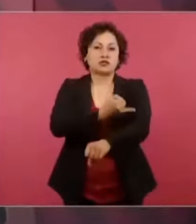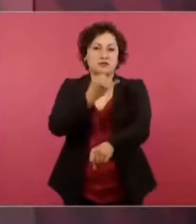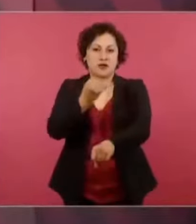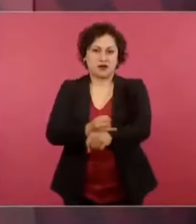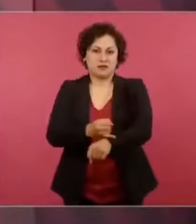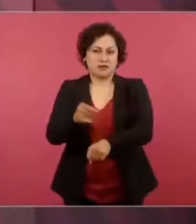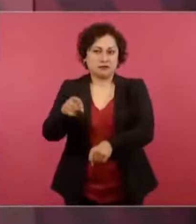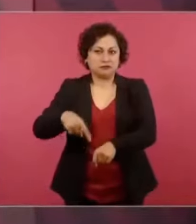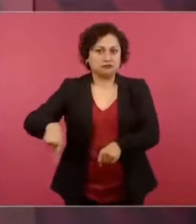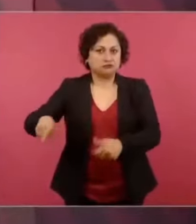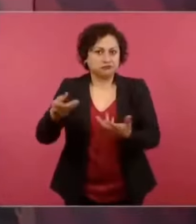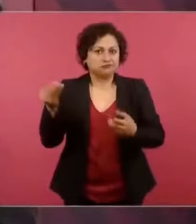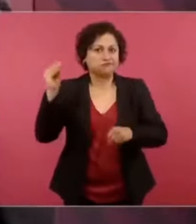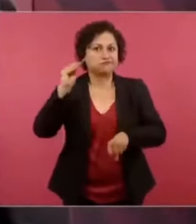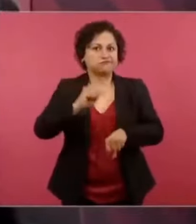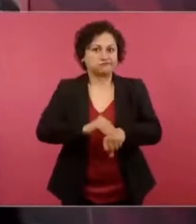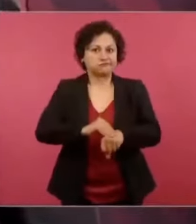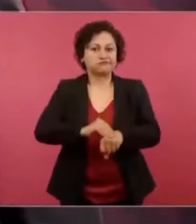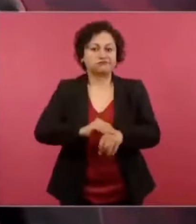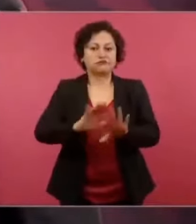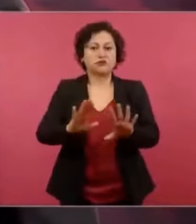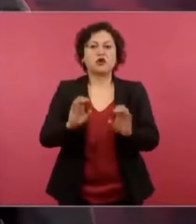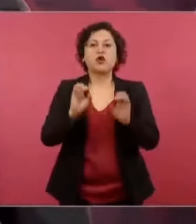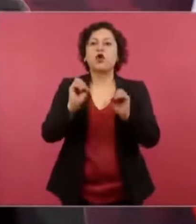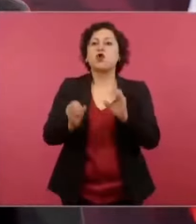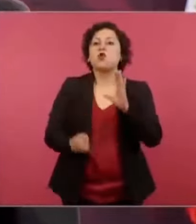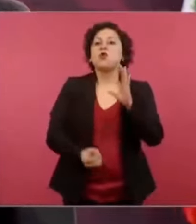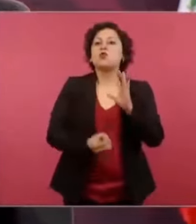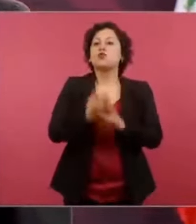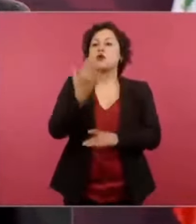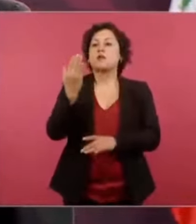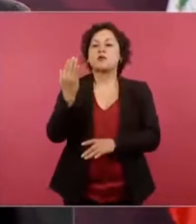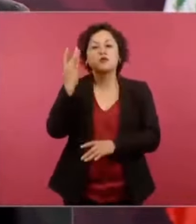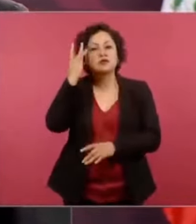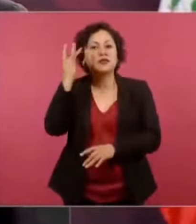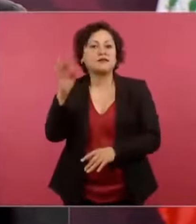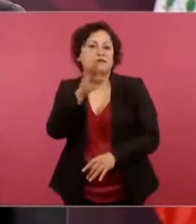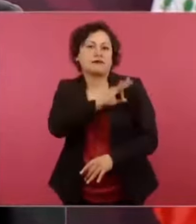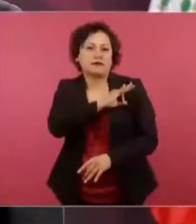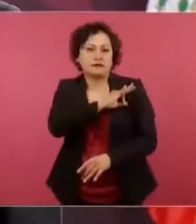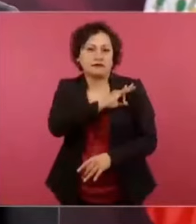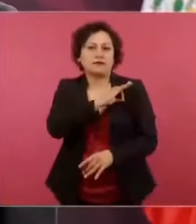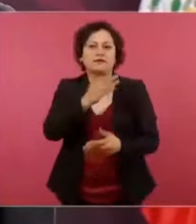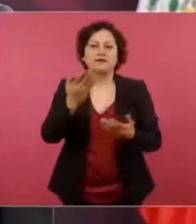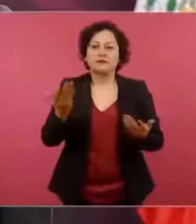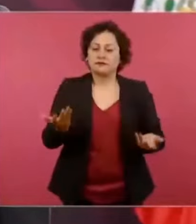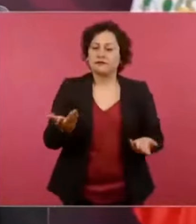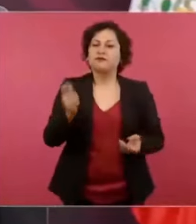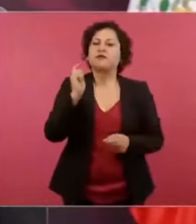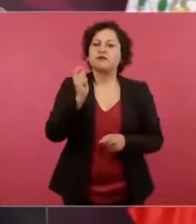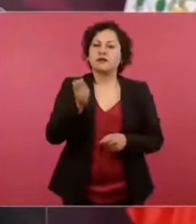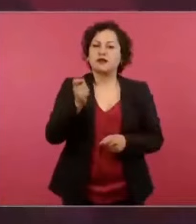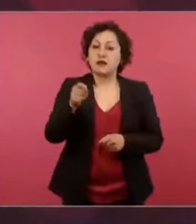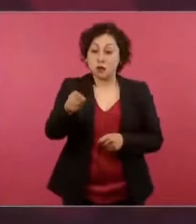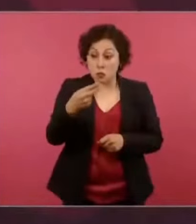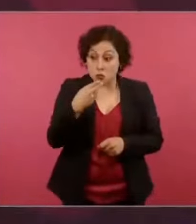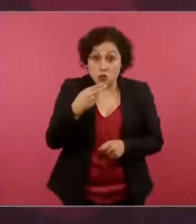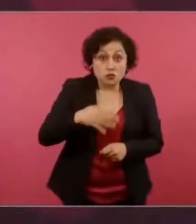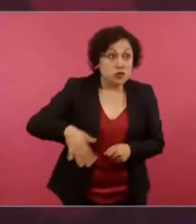un nuevo Santa Fe, utilizando estos terrenos